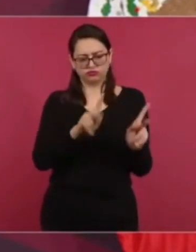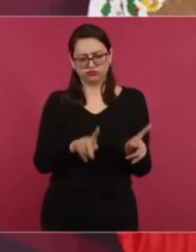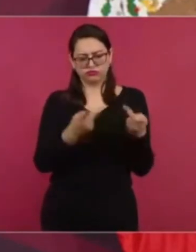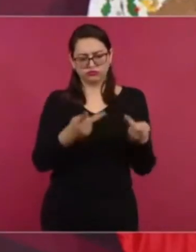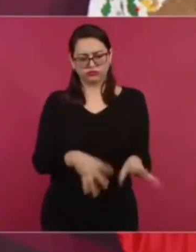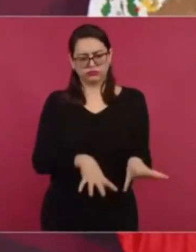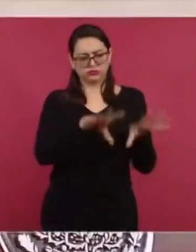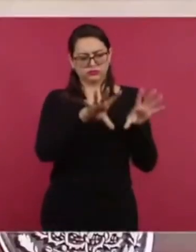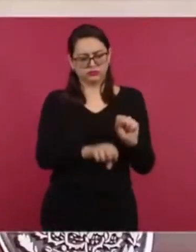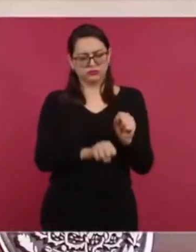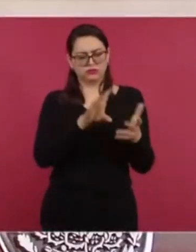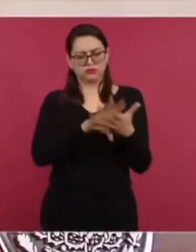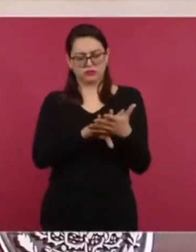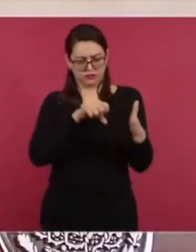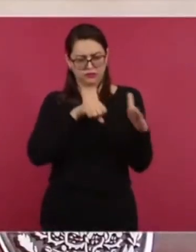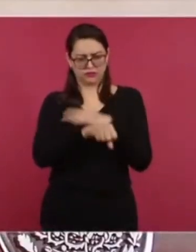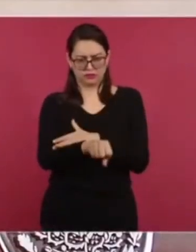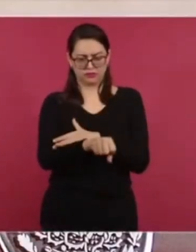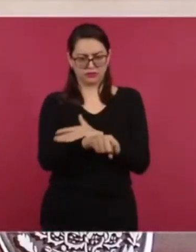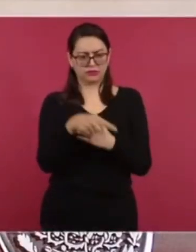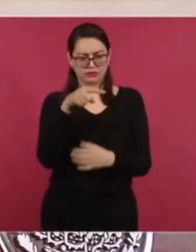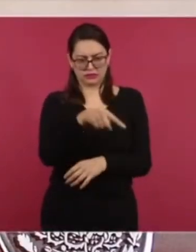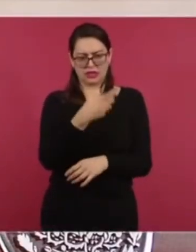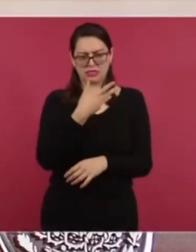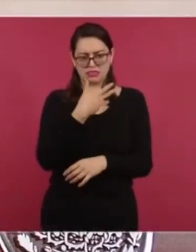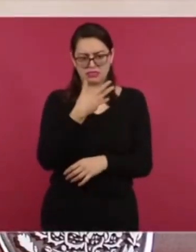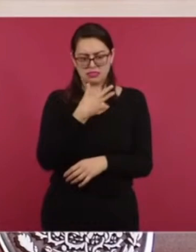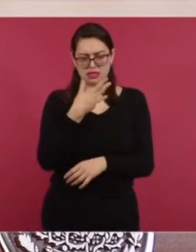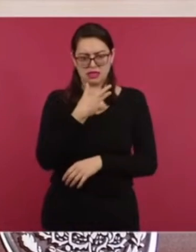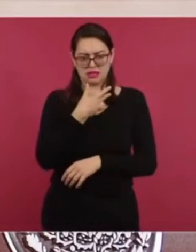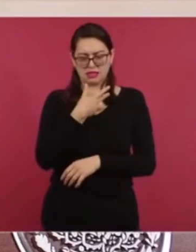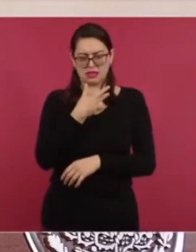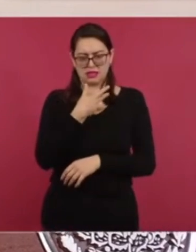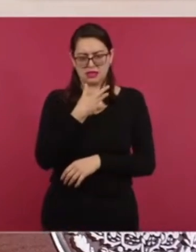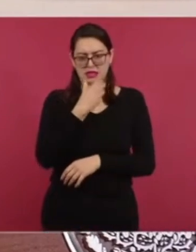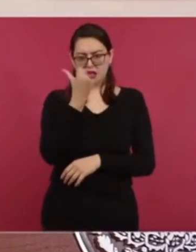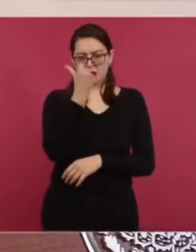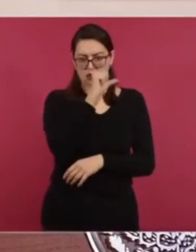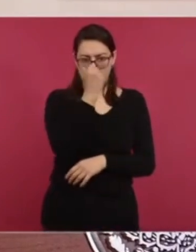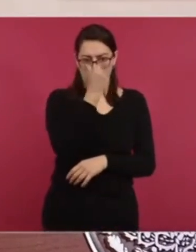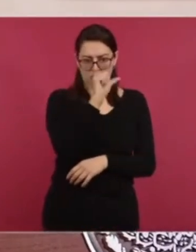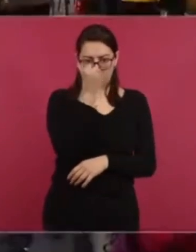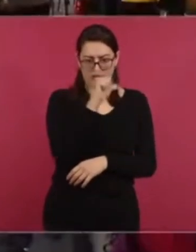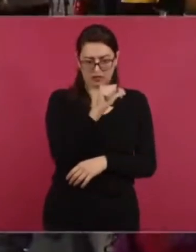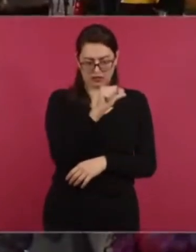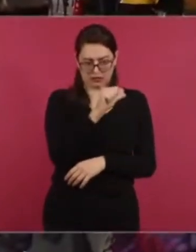cocaína pero no le encontraron una balanza